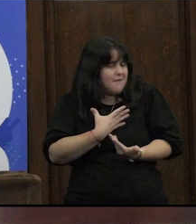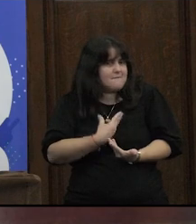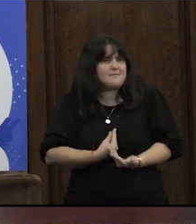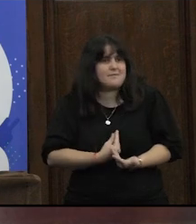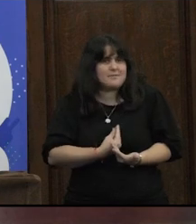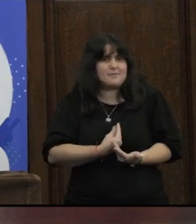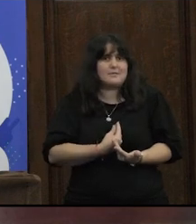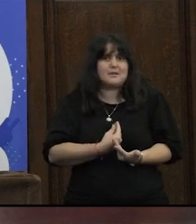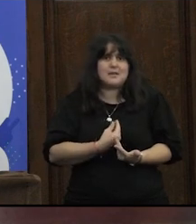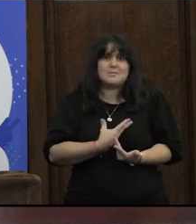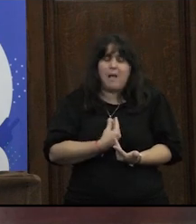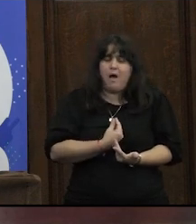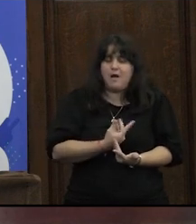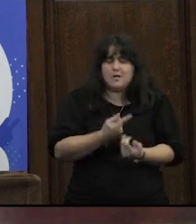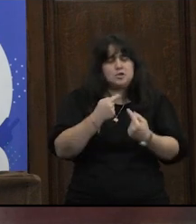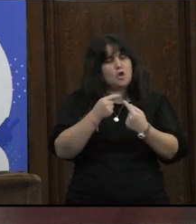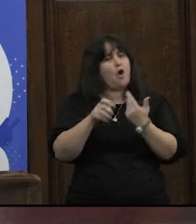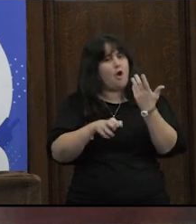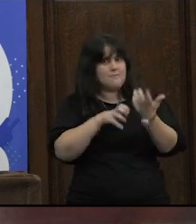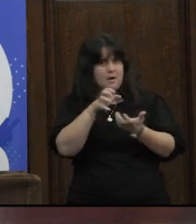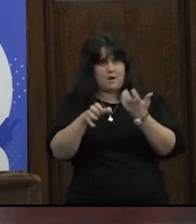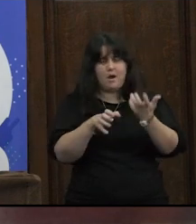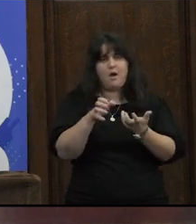estas cuestiones son complejas